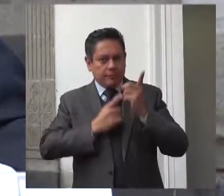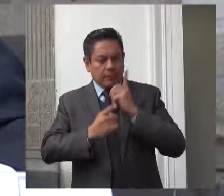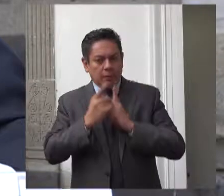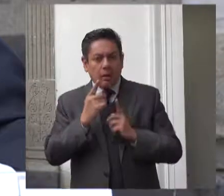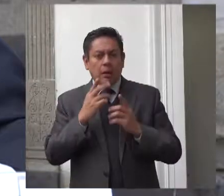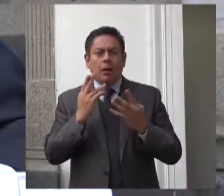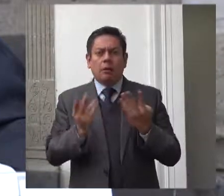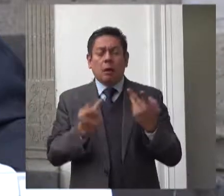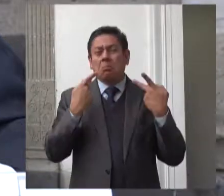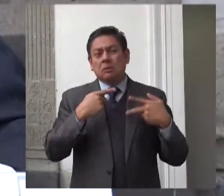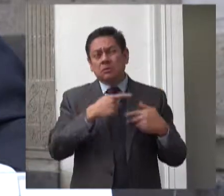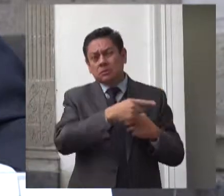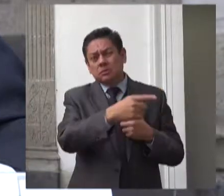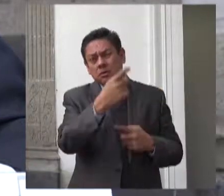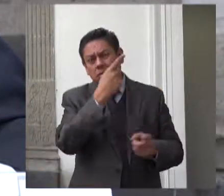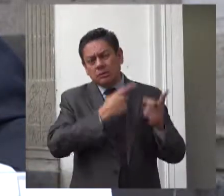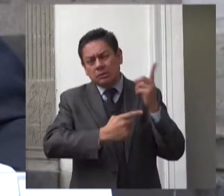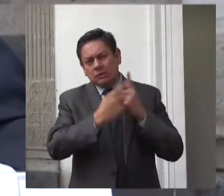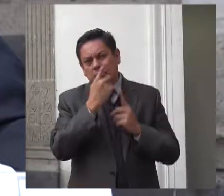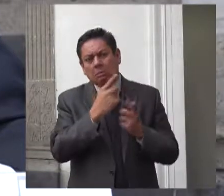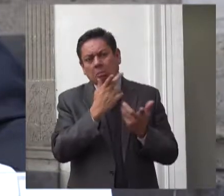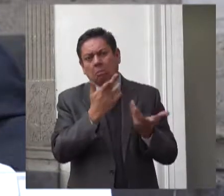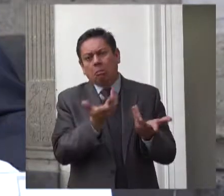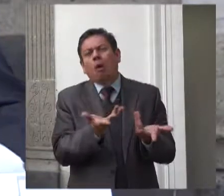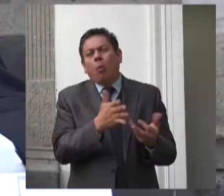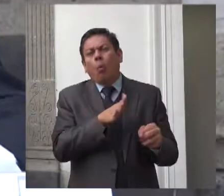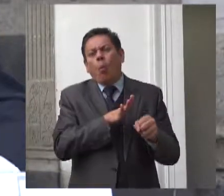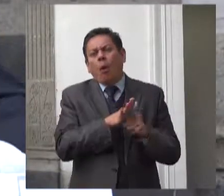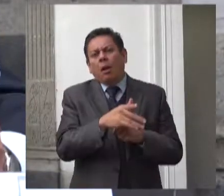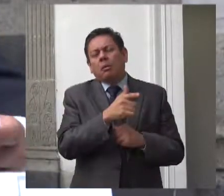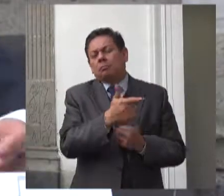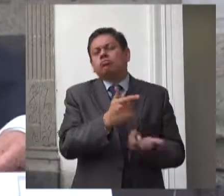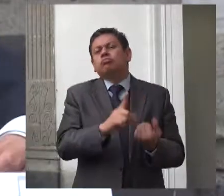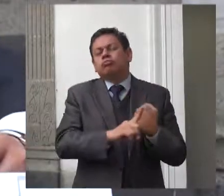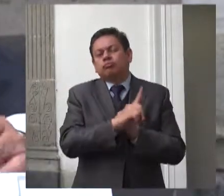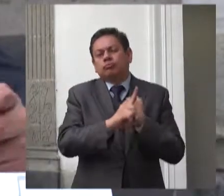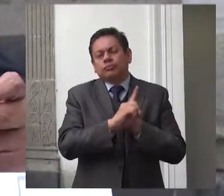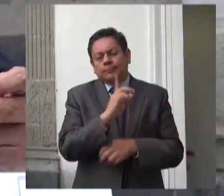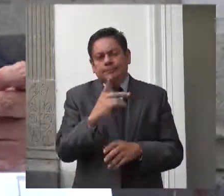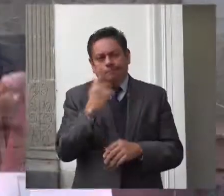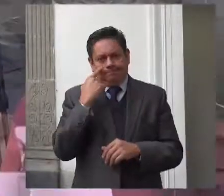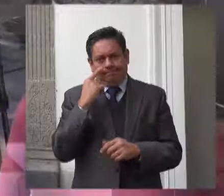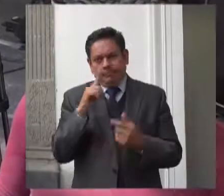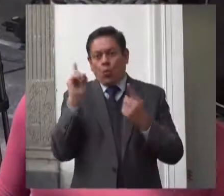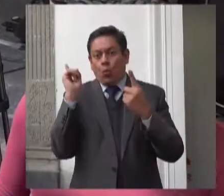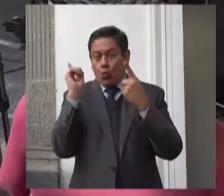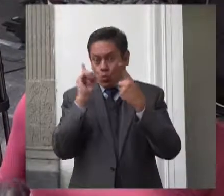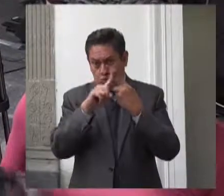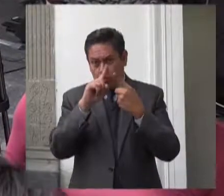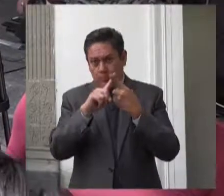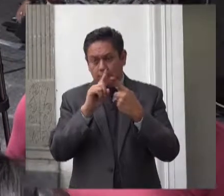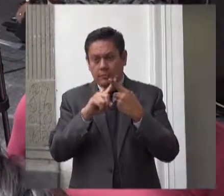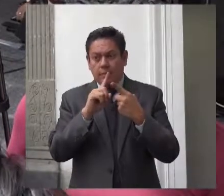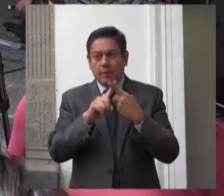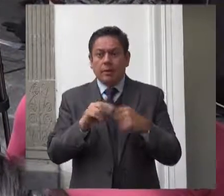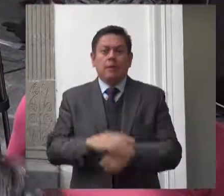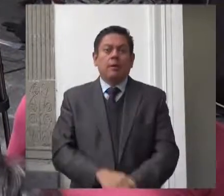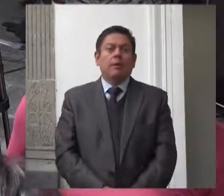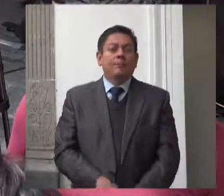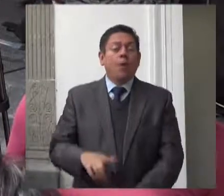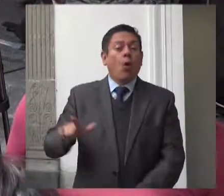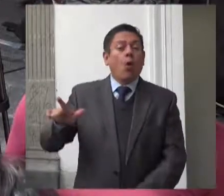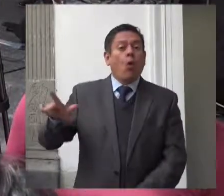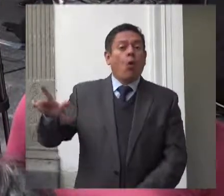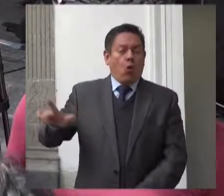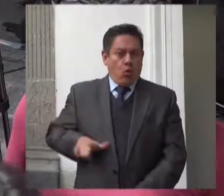quejas señalaron, en síntesis, lo siguiente. Primero, el presupuesto de egresos de